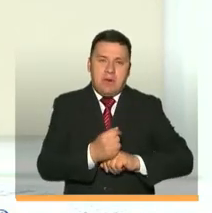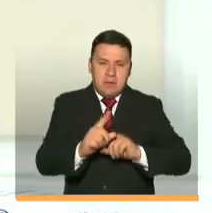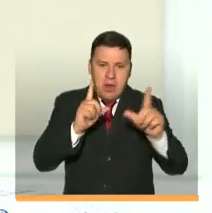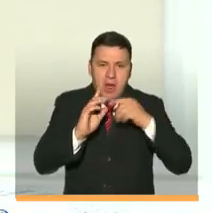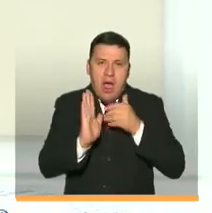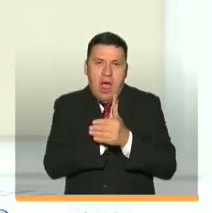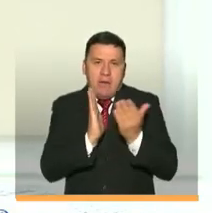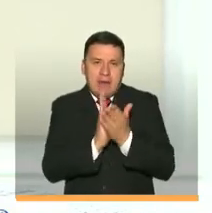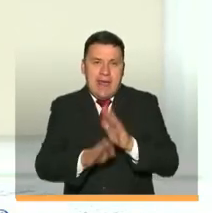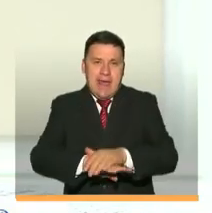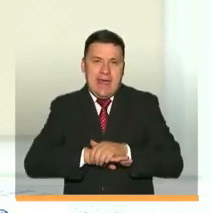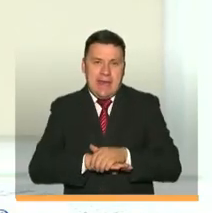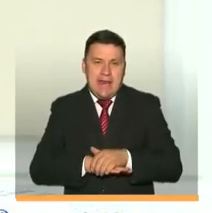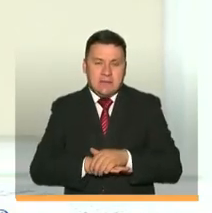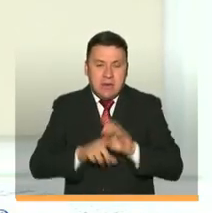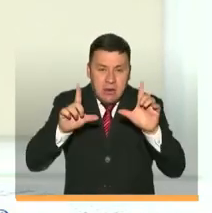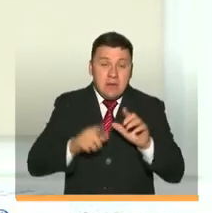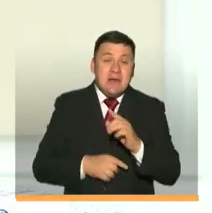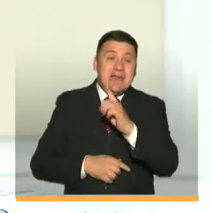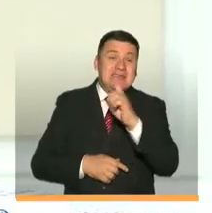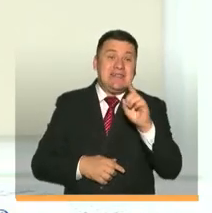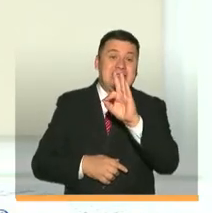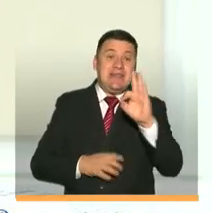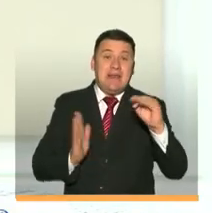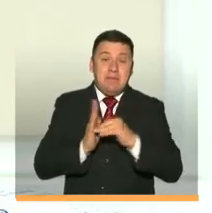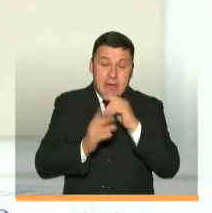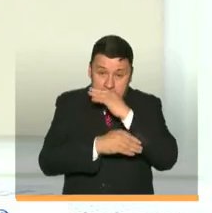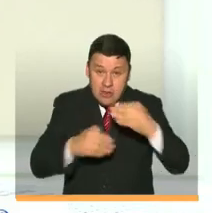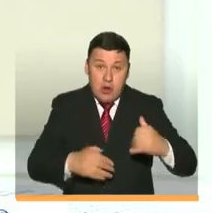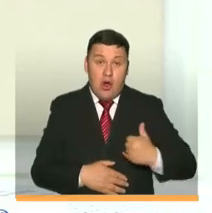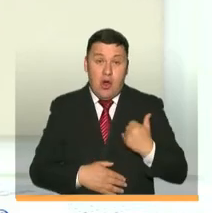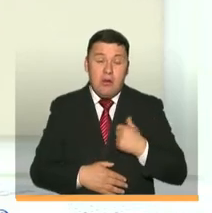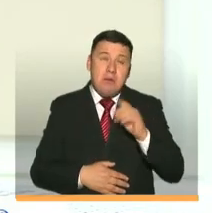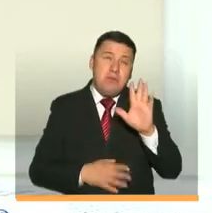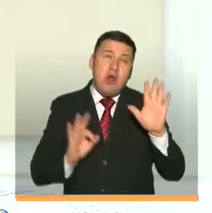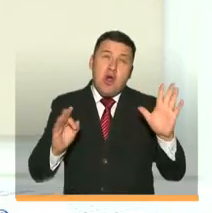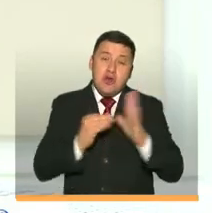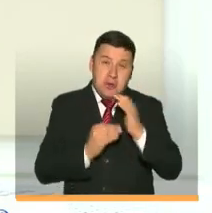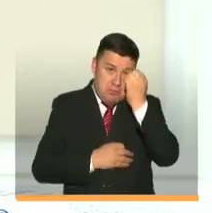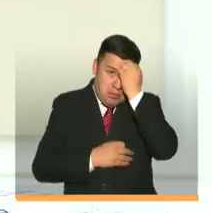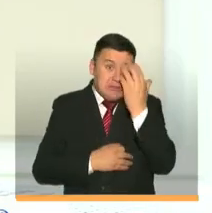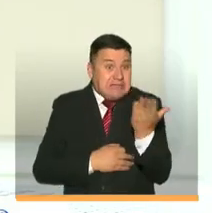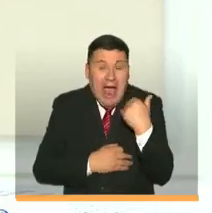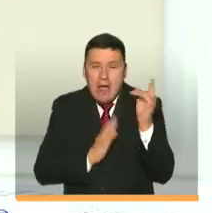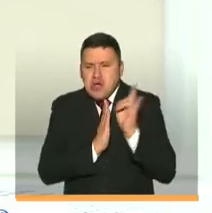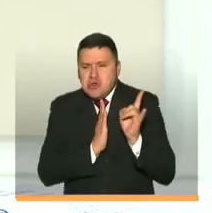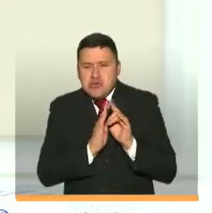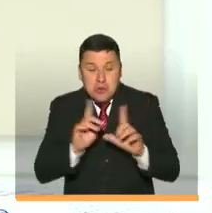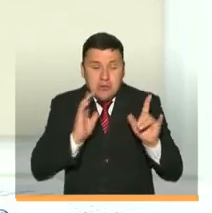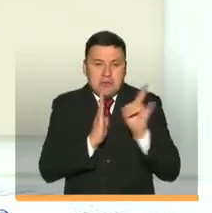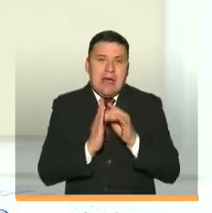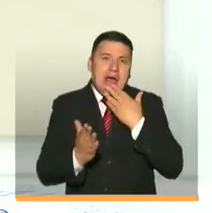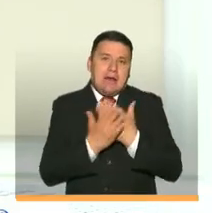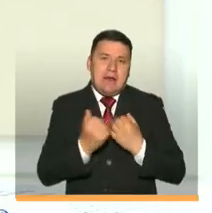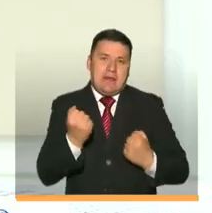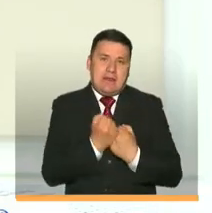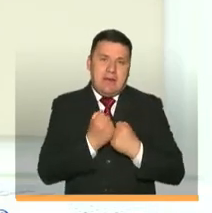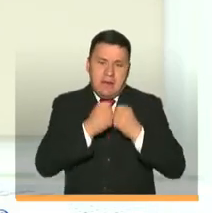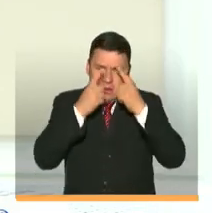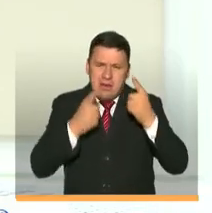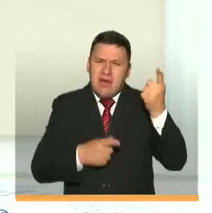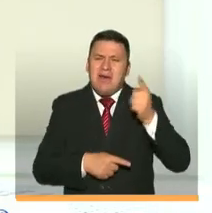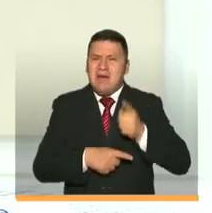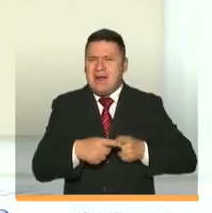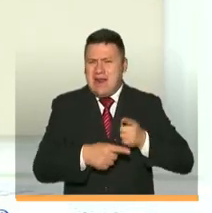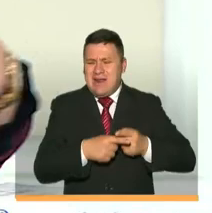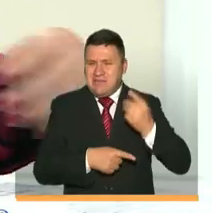en las competencias de inglés. Ya con estos 133 mil niños y jóvenes y más de 8 mil maestros, seguimos trabajando gracias al apoyo del gobierno británico